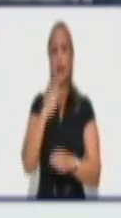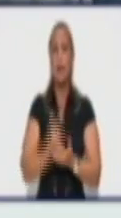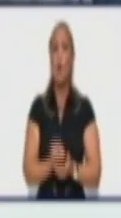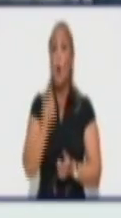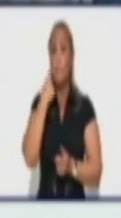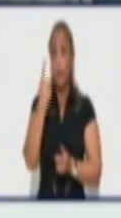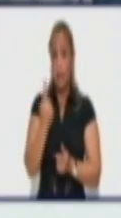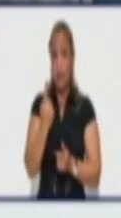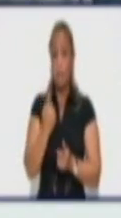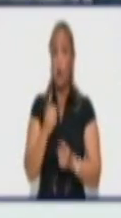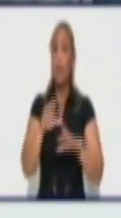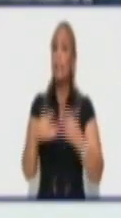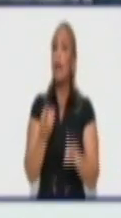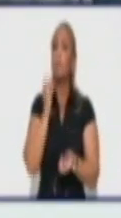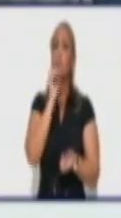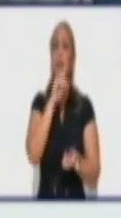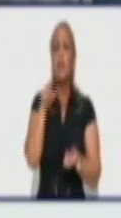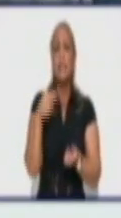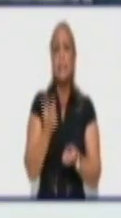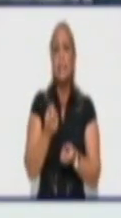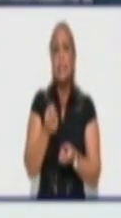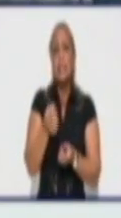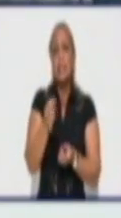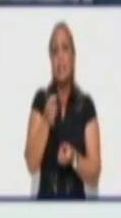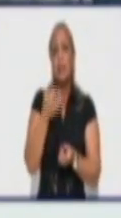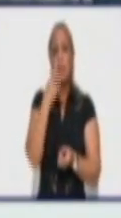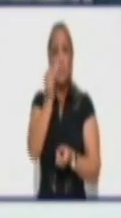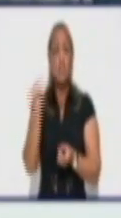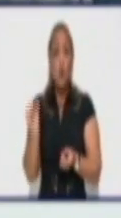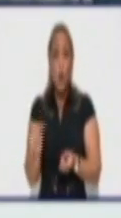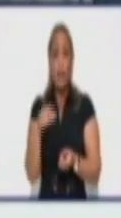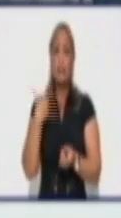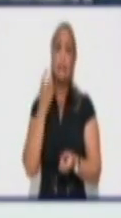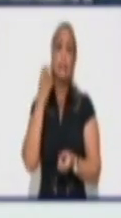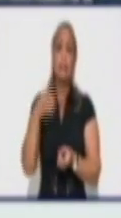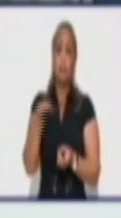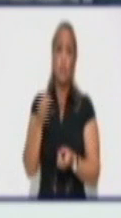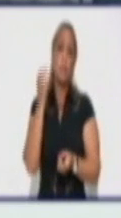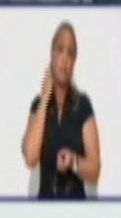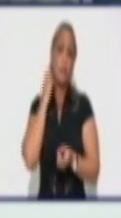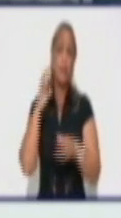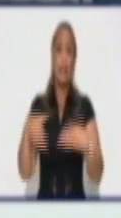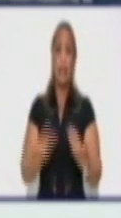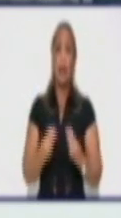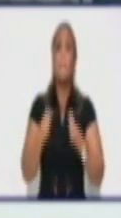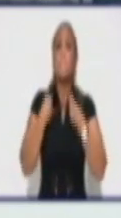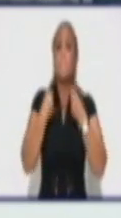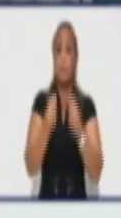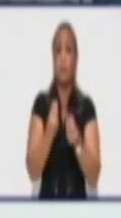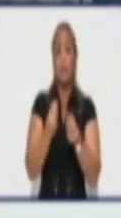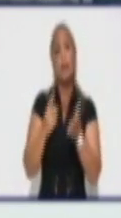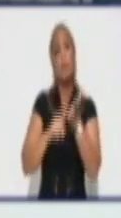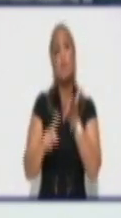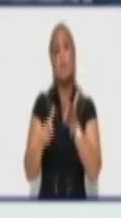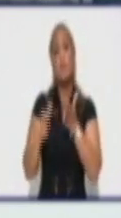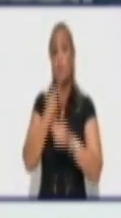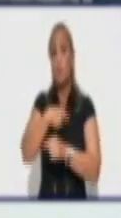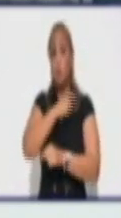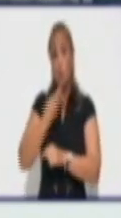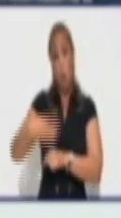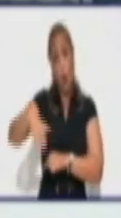Estas opiniones que nos llegaban desde Manzanillo ha sido también el respaldo del pueblo de Granma a la Revolución.